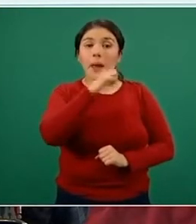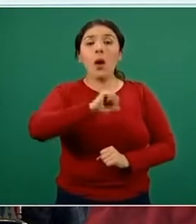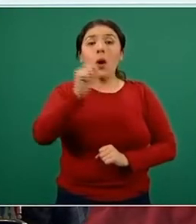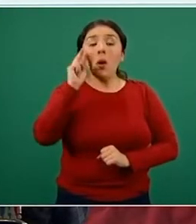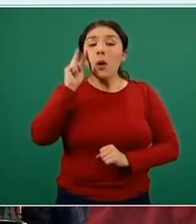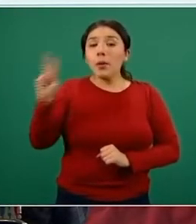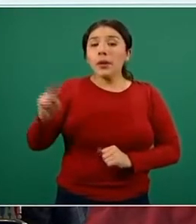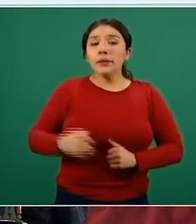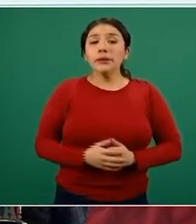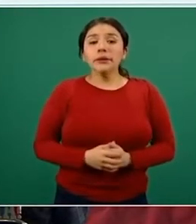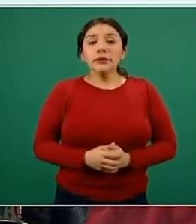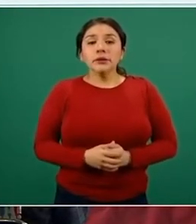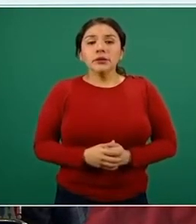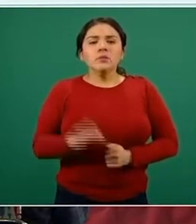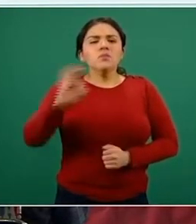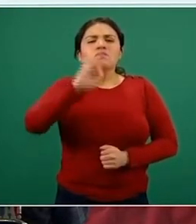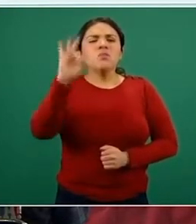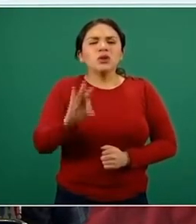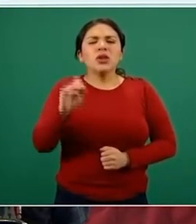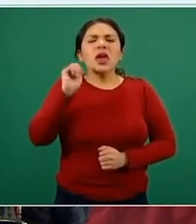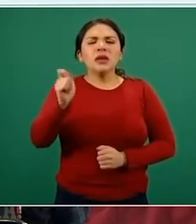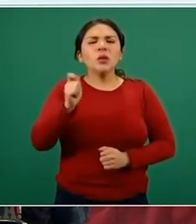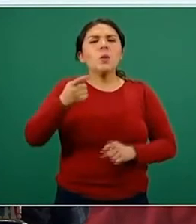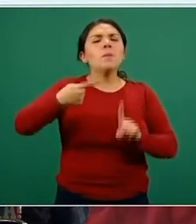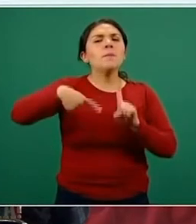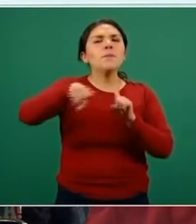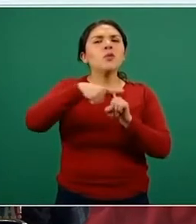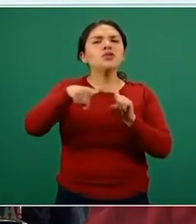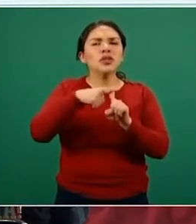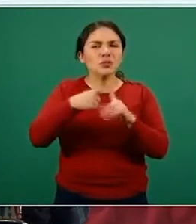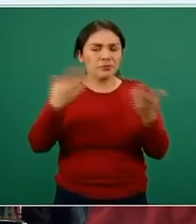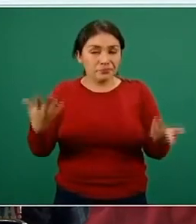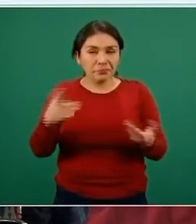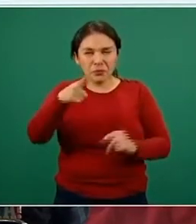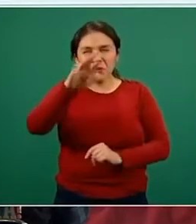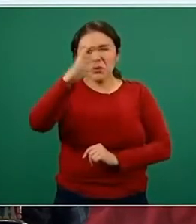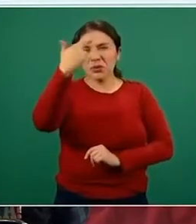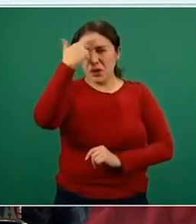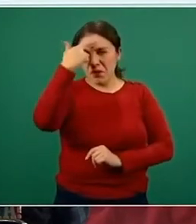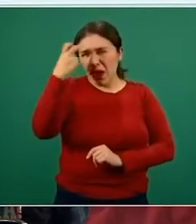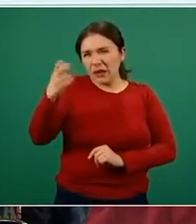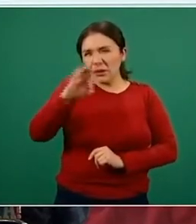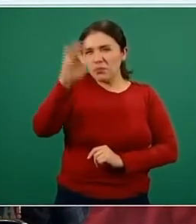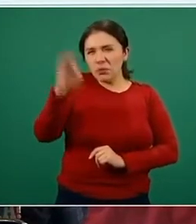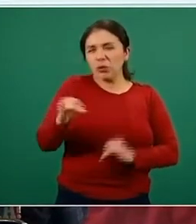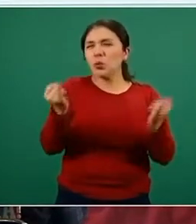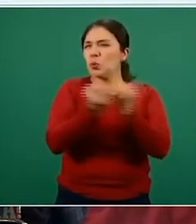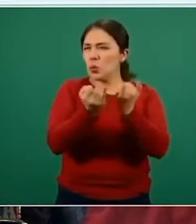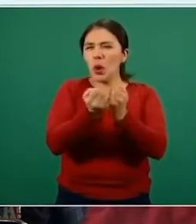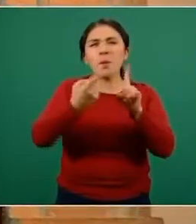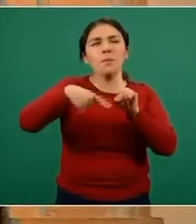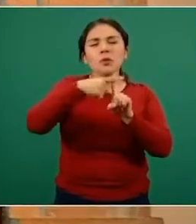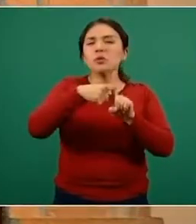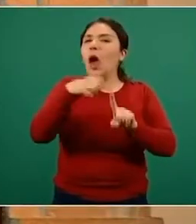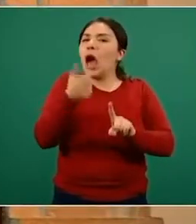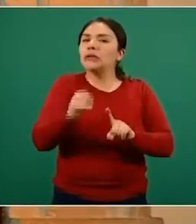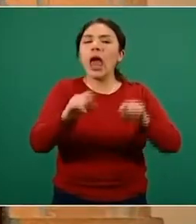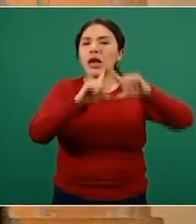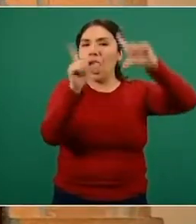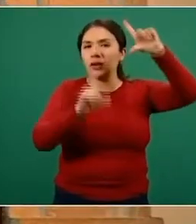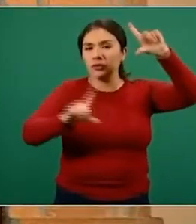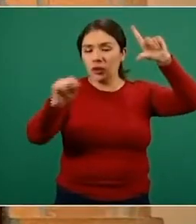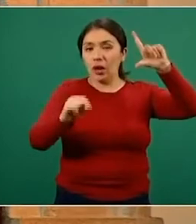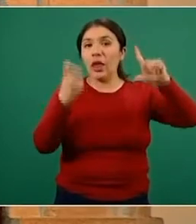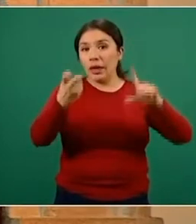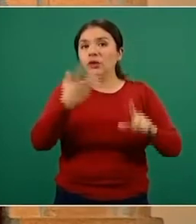porcentaje actual de positividad del 42%. Recordemos que este también es un porcentaje de positividad nacional y por lo tanto